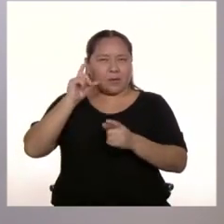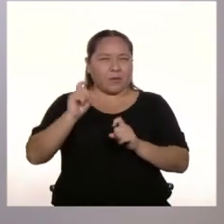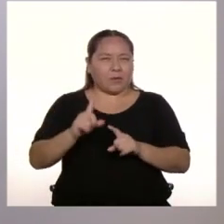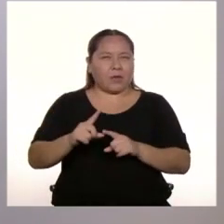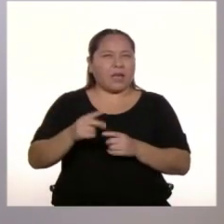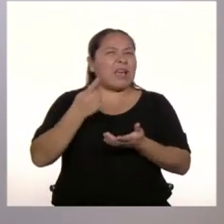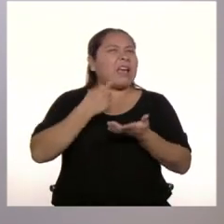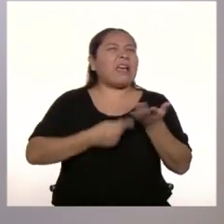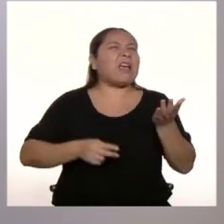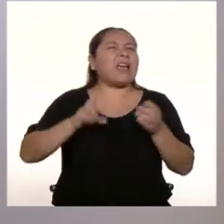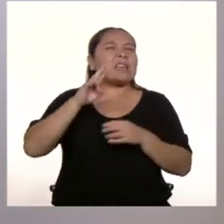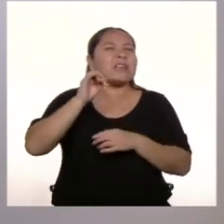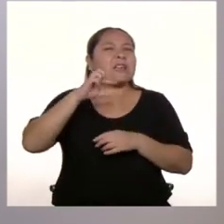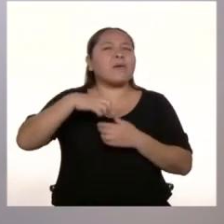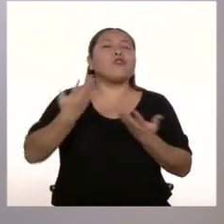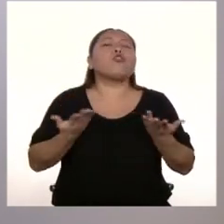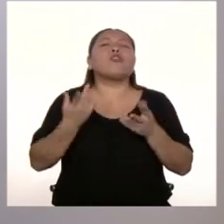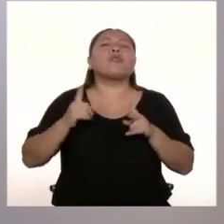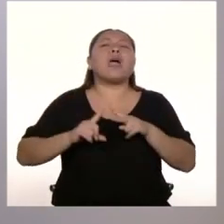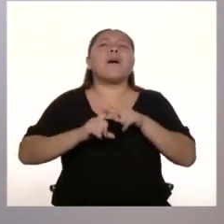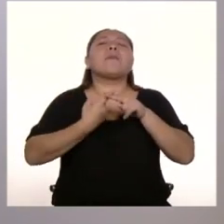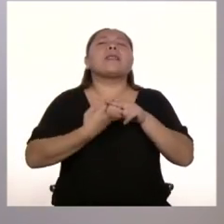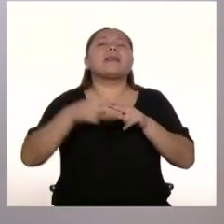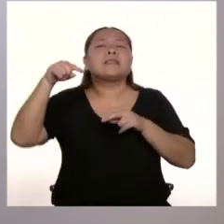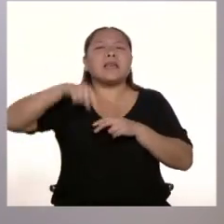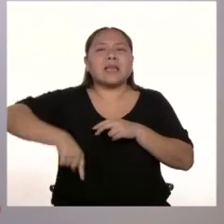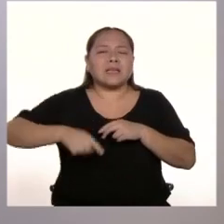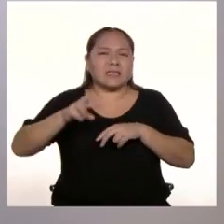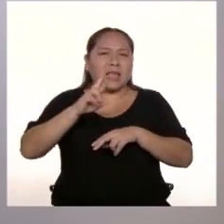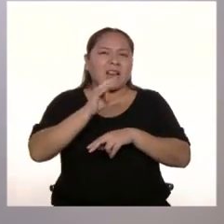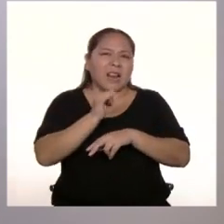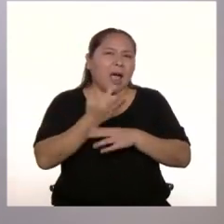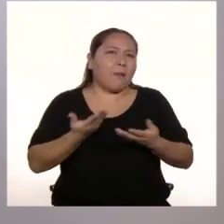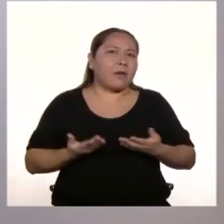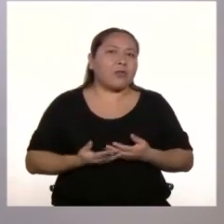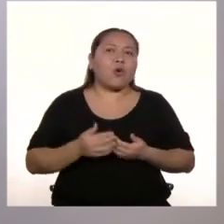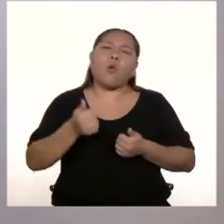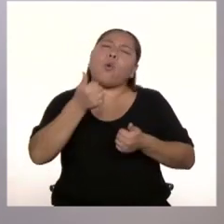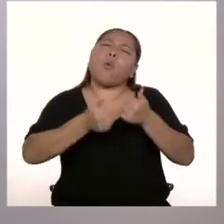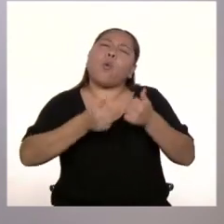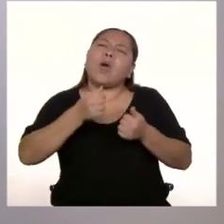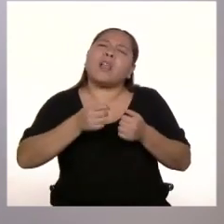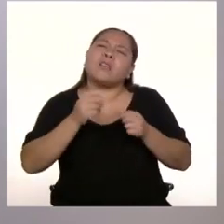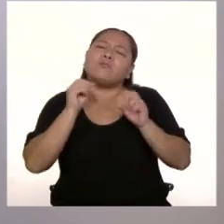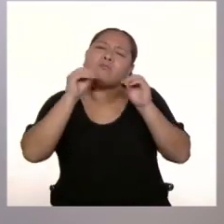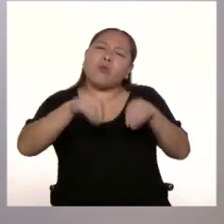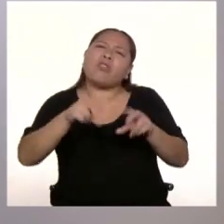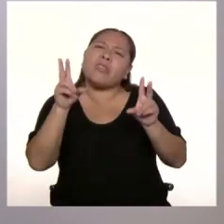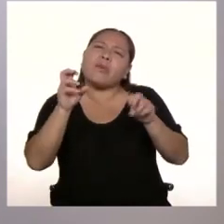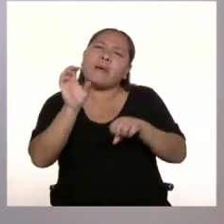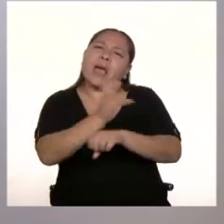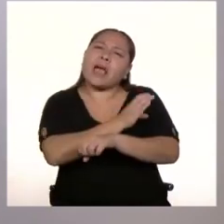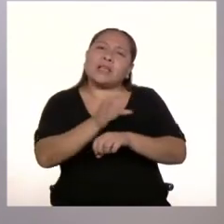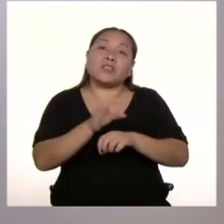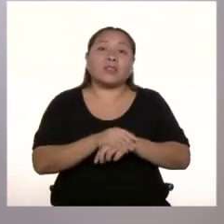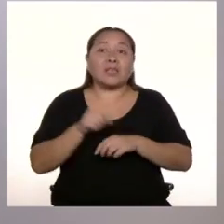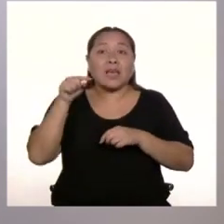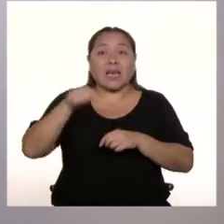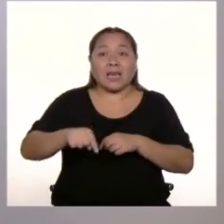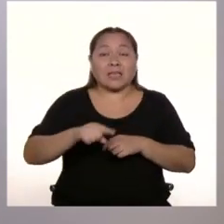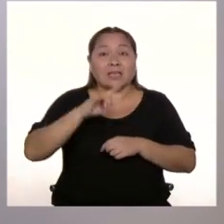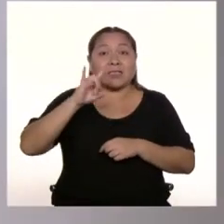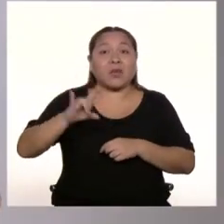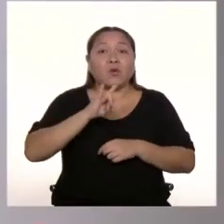¿Dónde nació este género? ¿De qué hablan sus canciones? Bueno, pues, el rap es un género musical que se centra en el